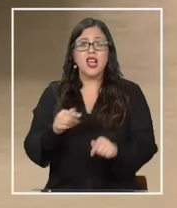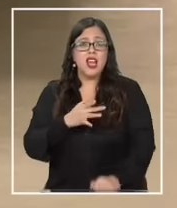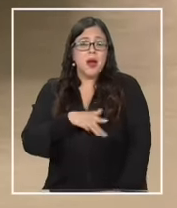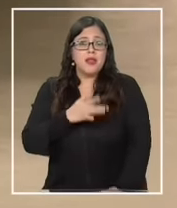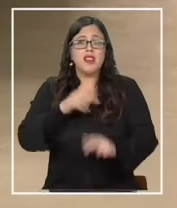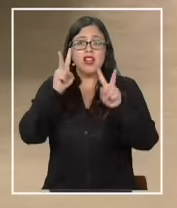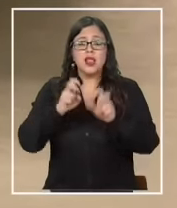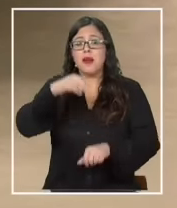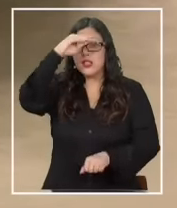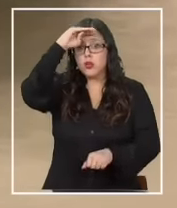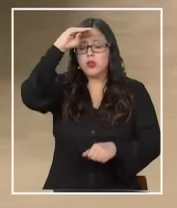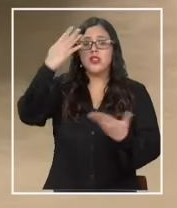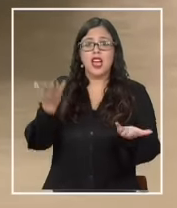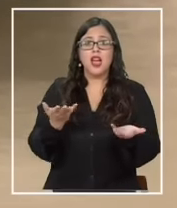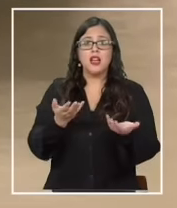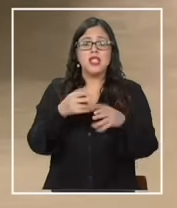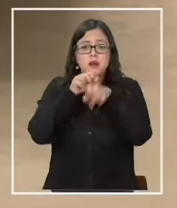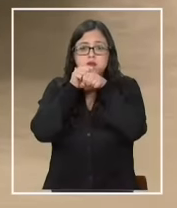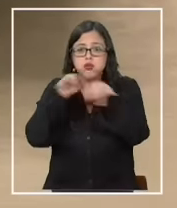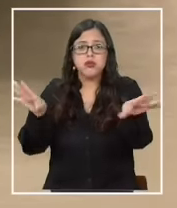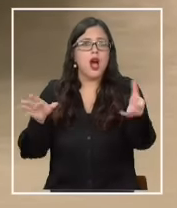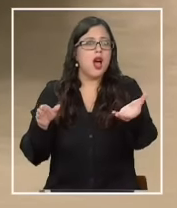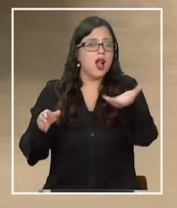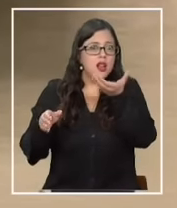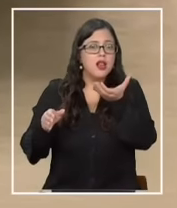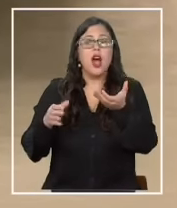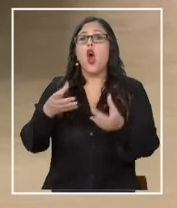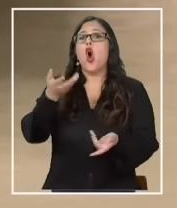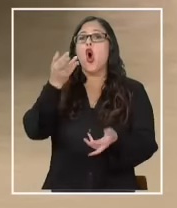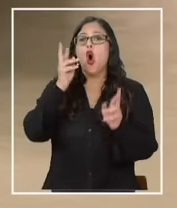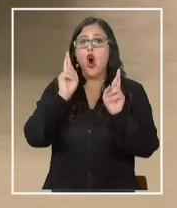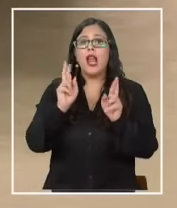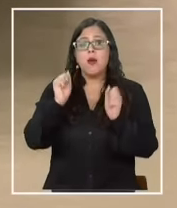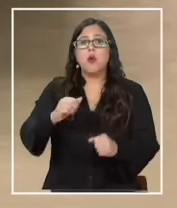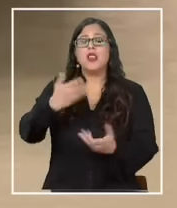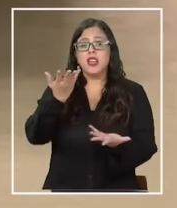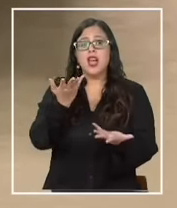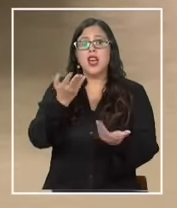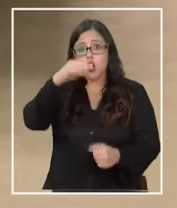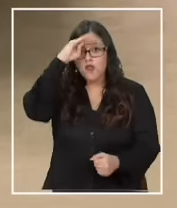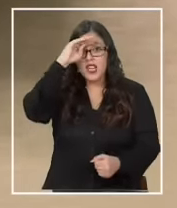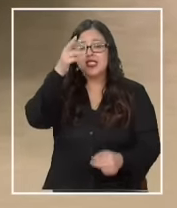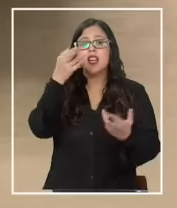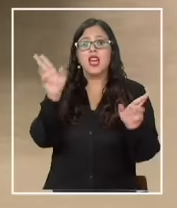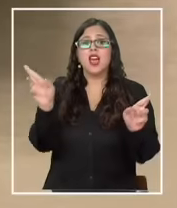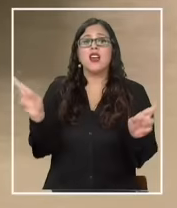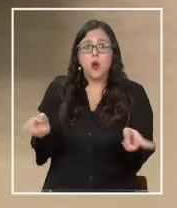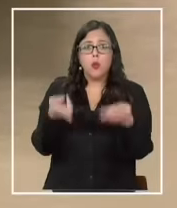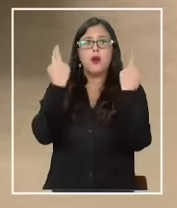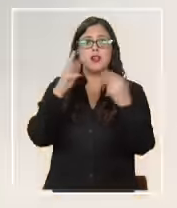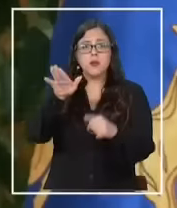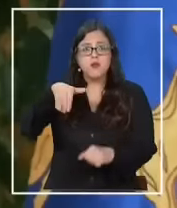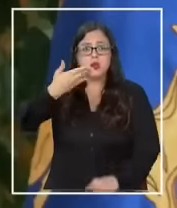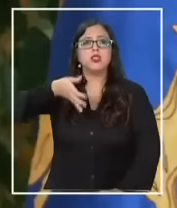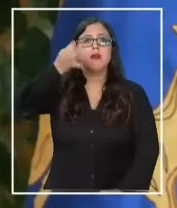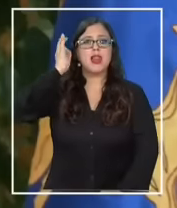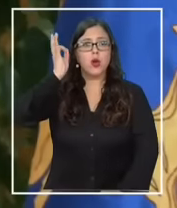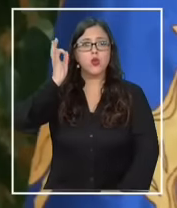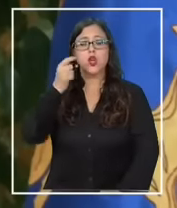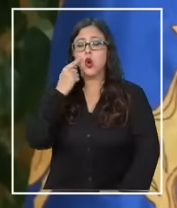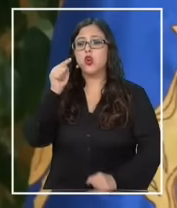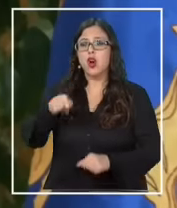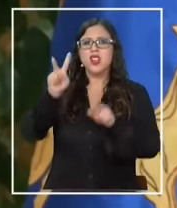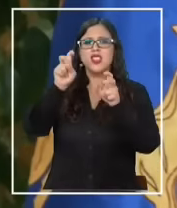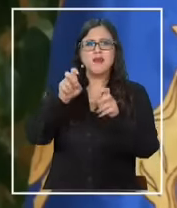con estas filtraciones, pero las confianzas pueden volver a recuperarse con las próximas reuniones que esperamos podamos tener. A una actitud